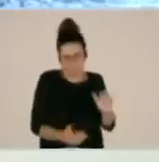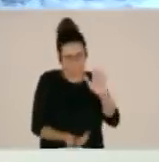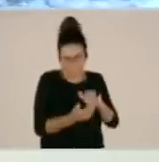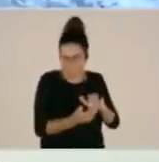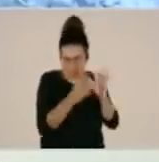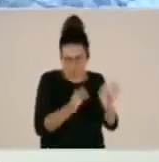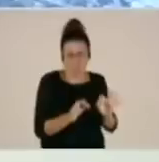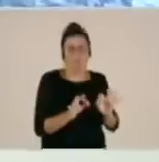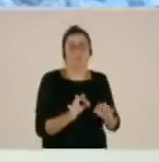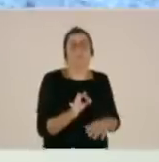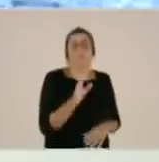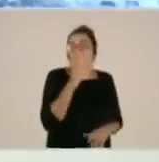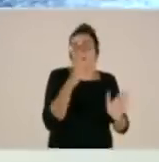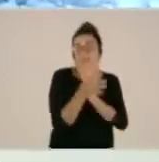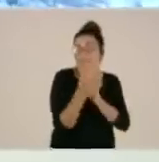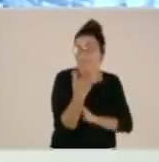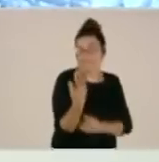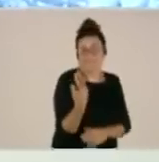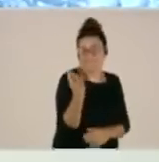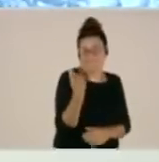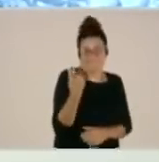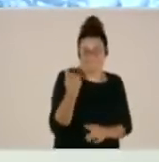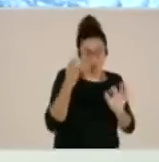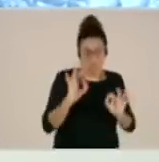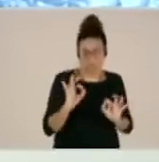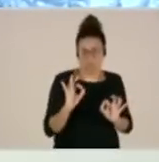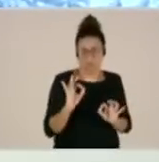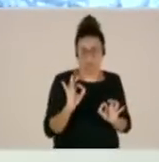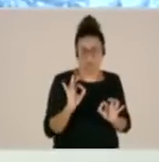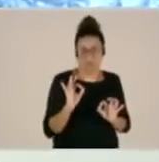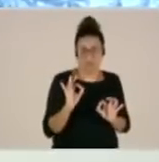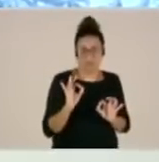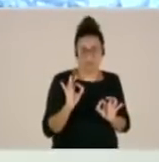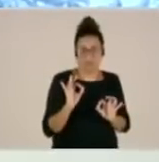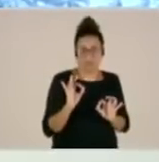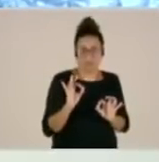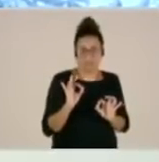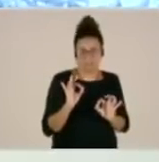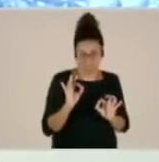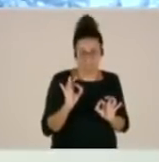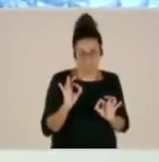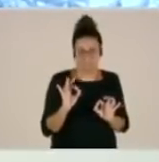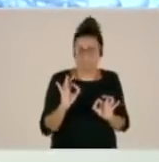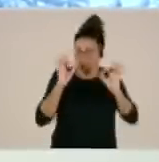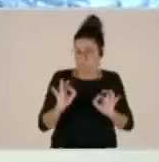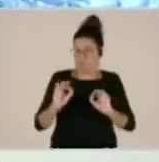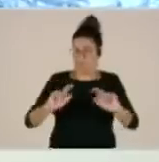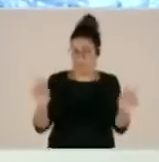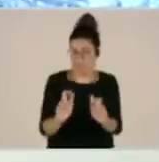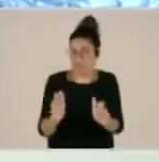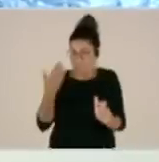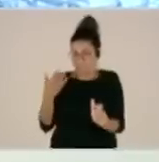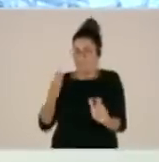que ha comenzado prácticamente, vamos a comenzar la reunión previa a la rueda de prensa.